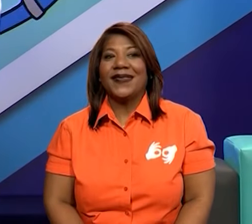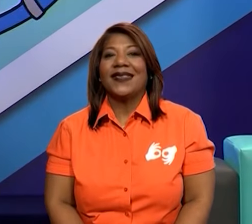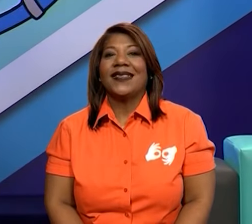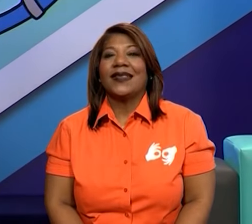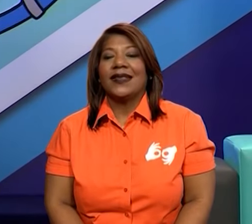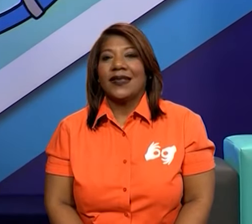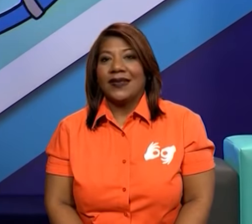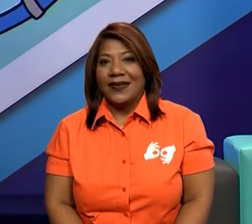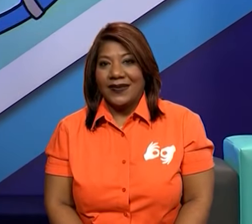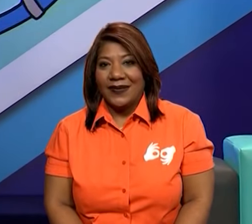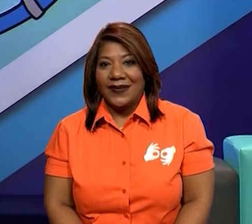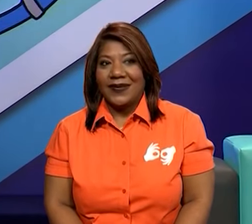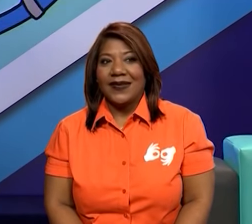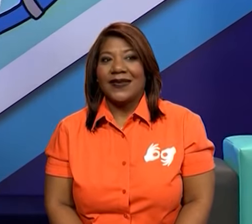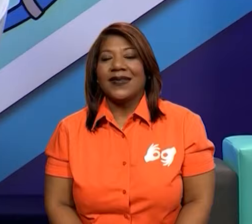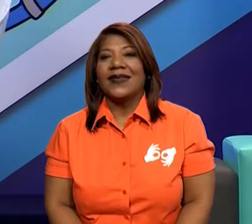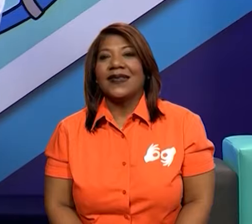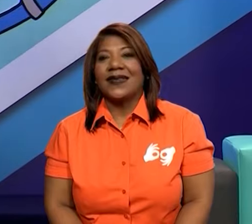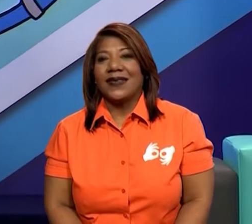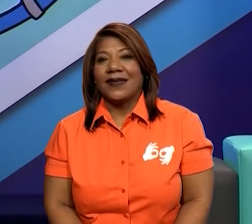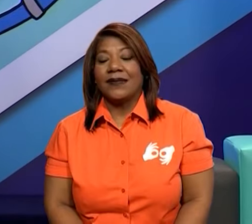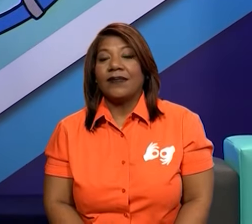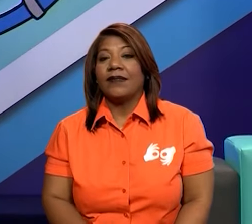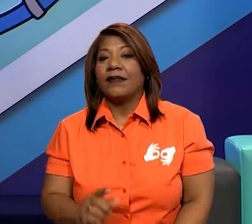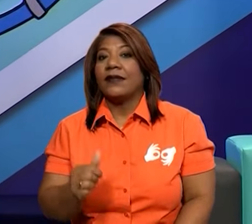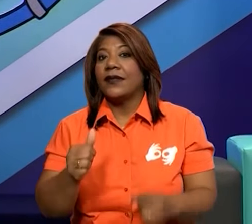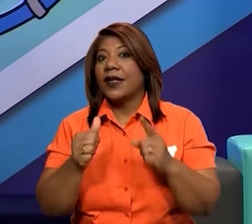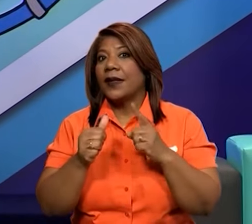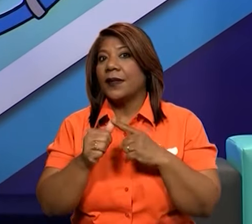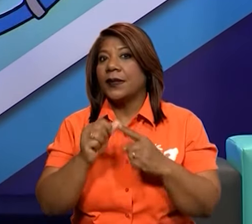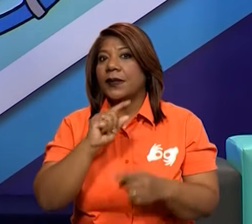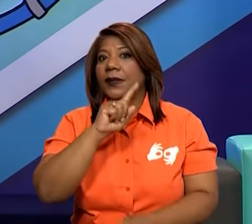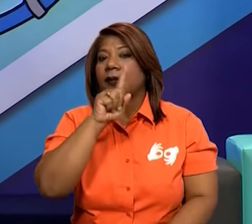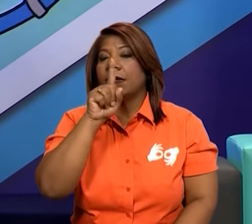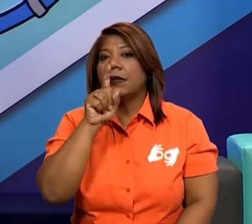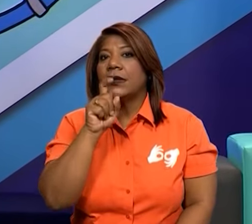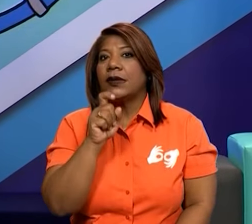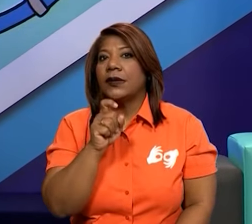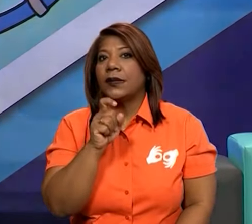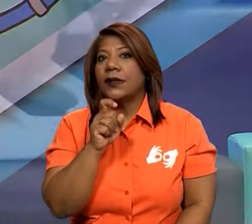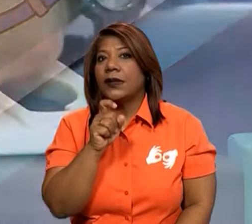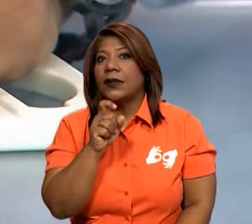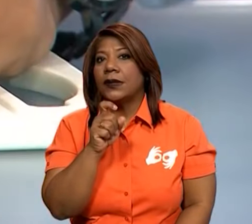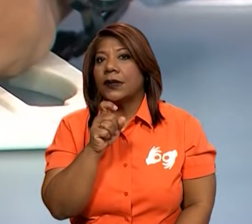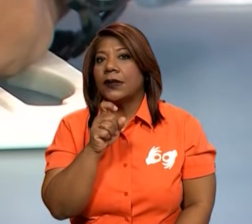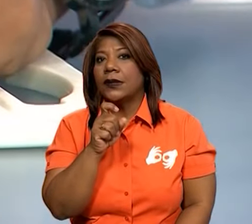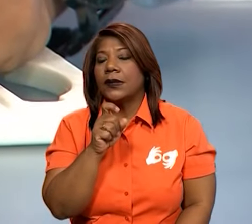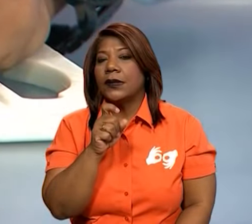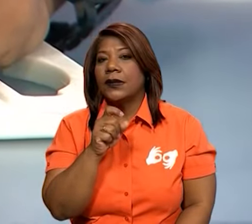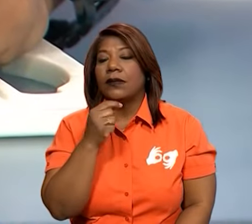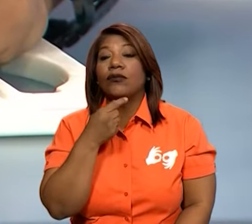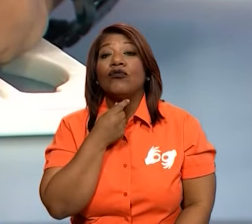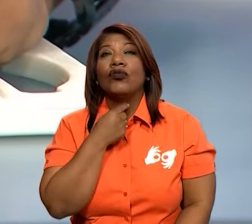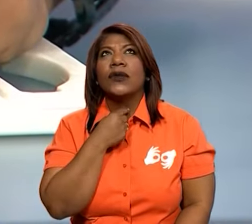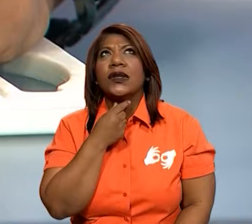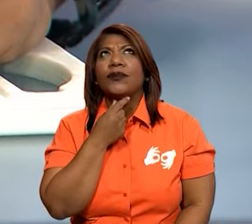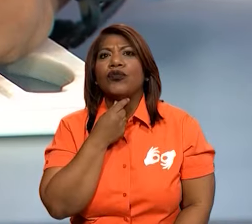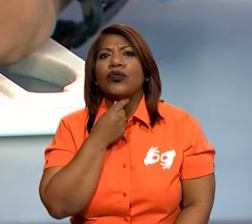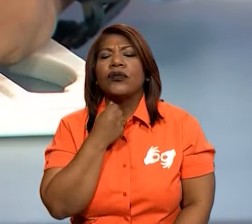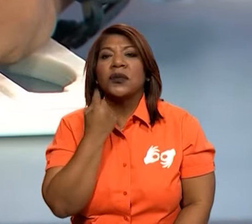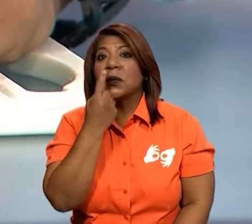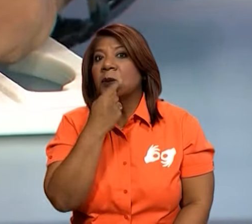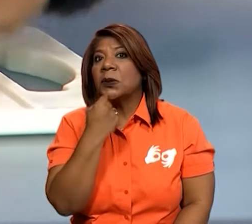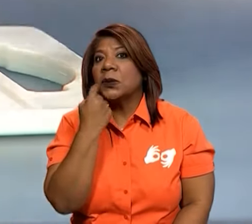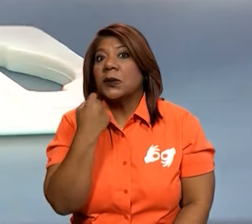Mis queridos. Y la primera pregunta. ¿Cómo sientes tu boca? ¿Cómo sientes tu